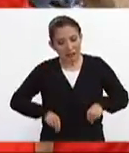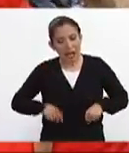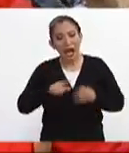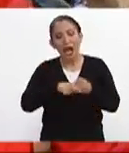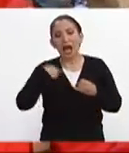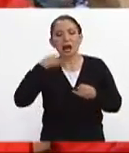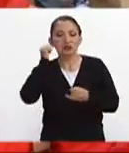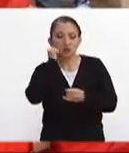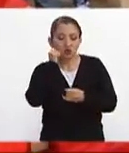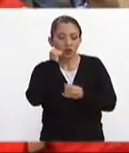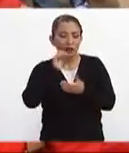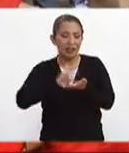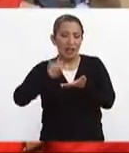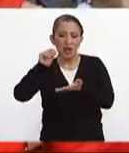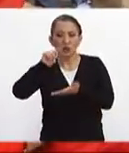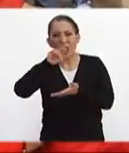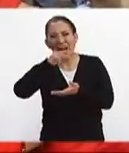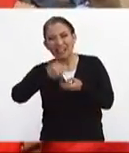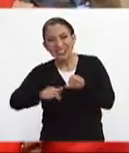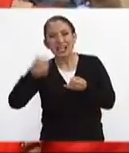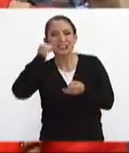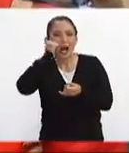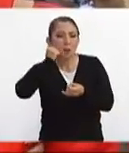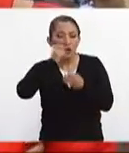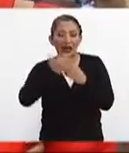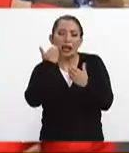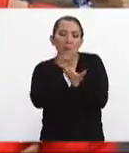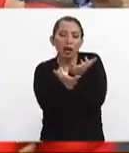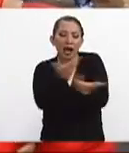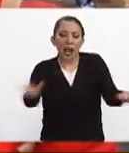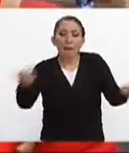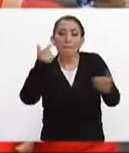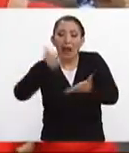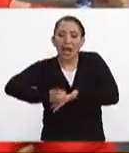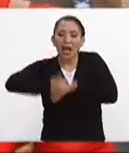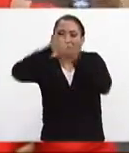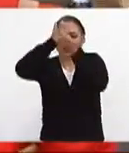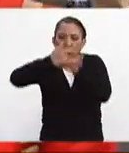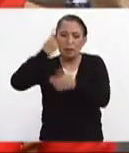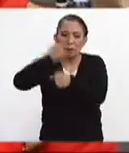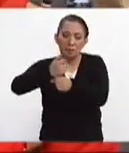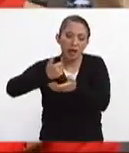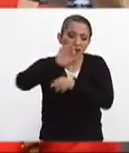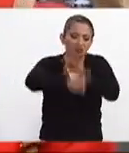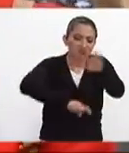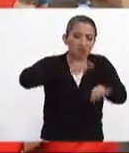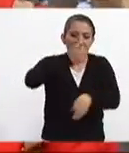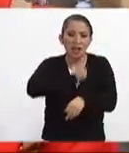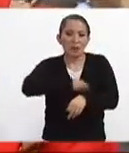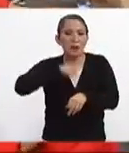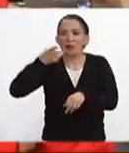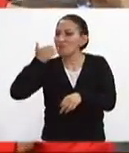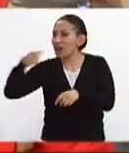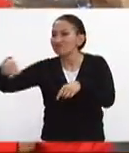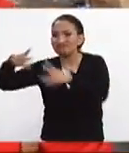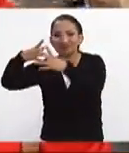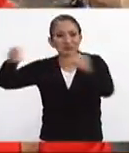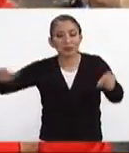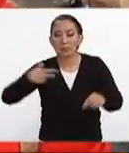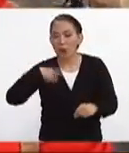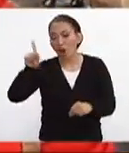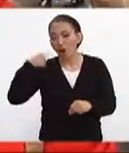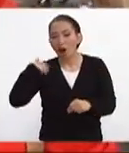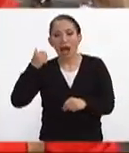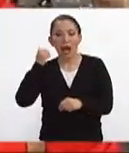húmedas jabones queríamos regalar para primeros auxilios pero pues ya no conseguimos muchas cosas nada más